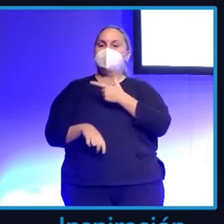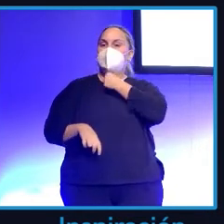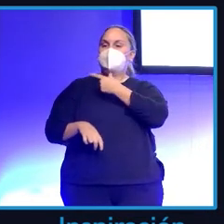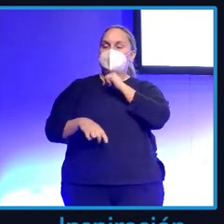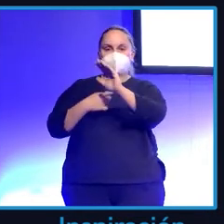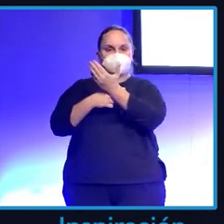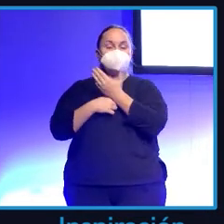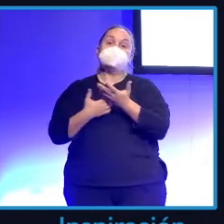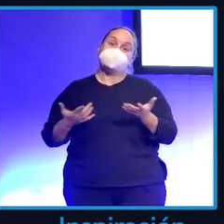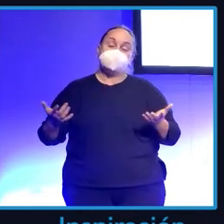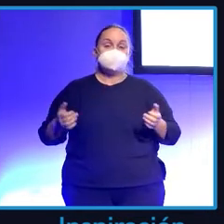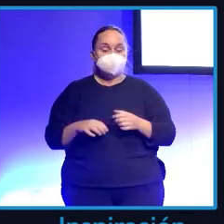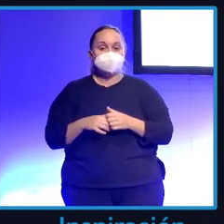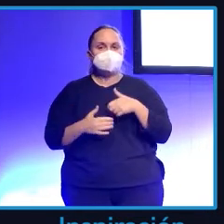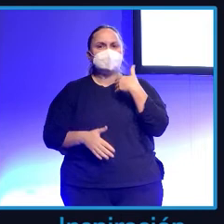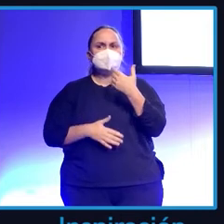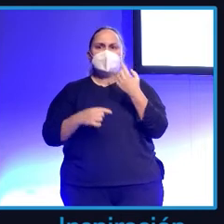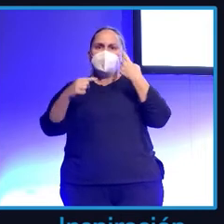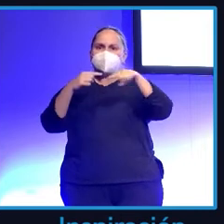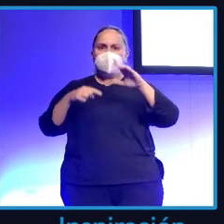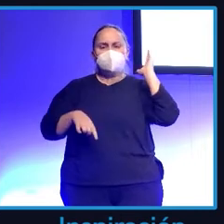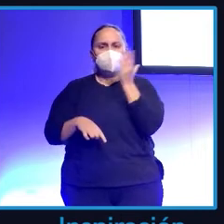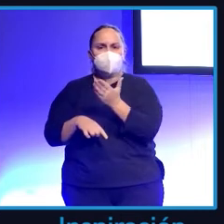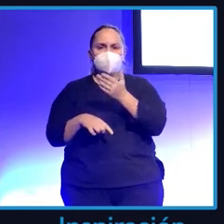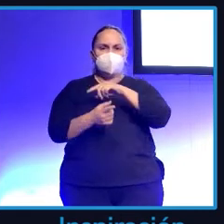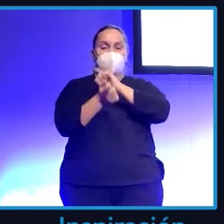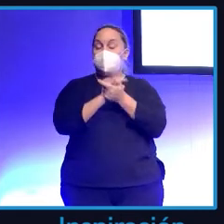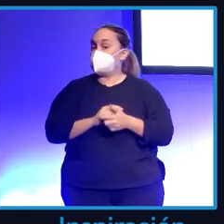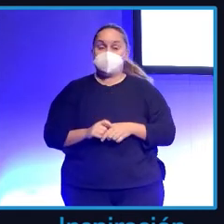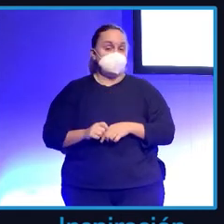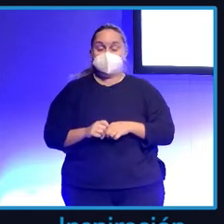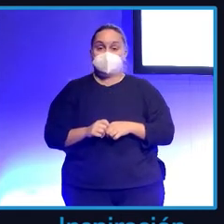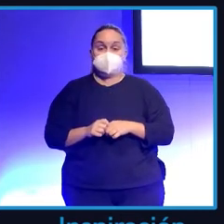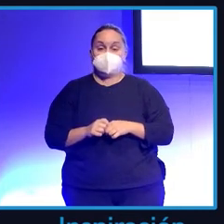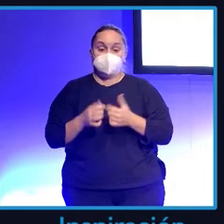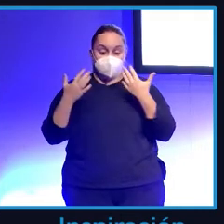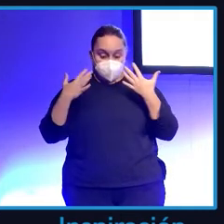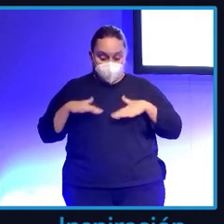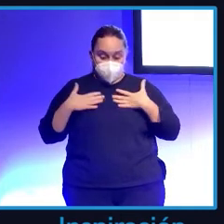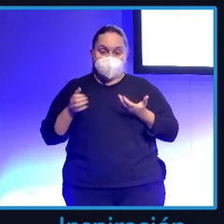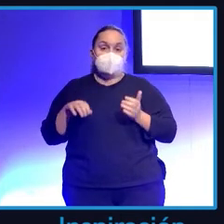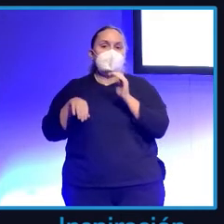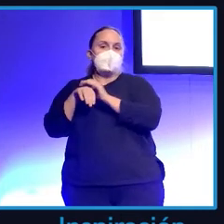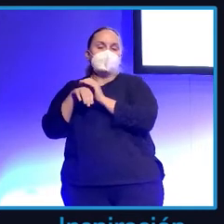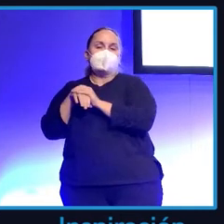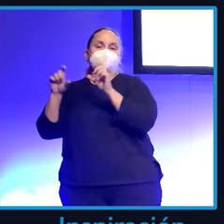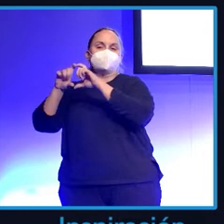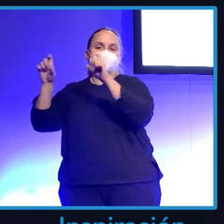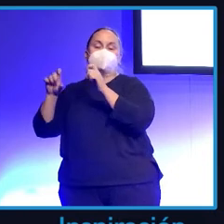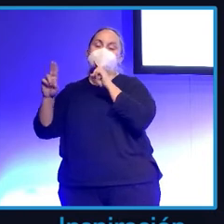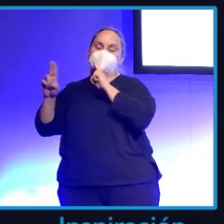y se pervierte el mensaje por eso. Yo no llevo, bueno, menos la ropa de mi amiga Malas Madres, que me la pongo toda.